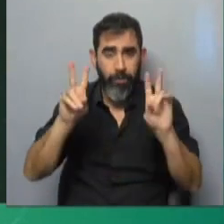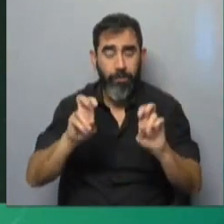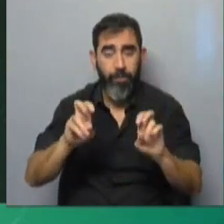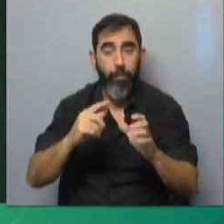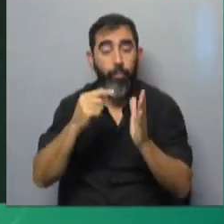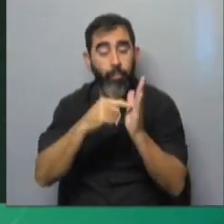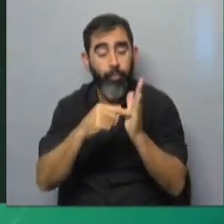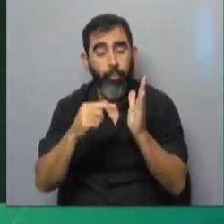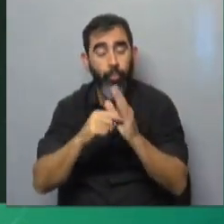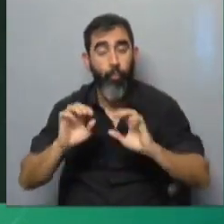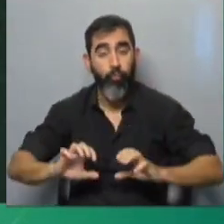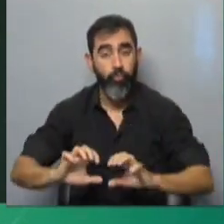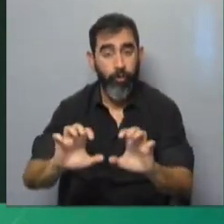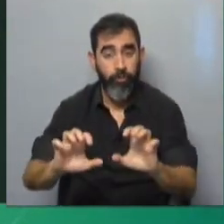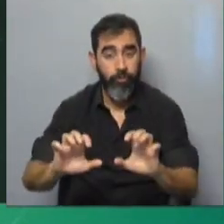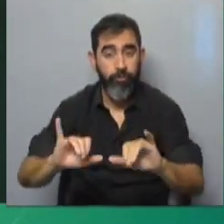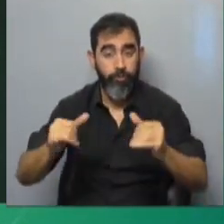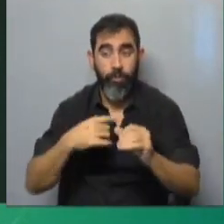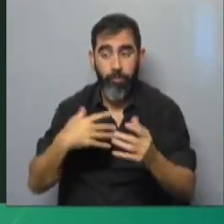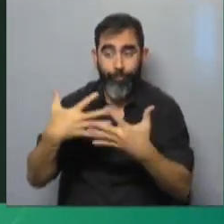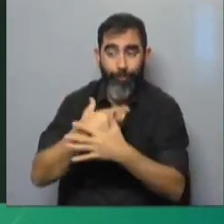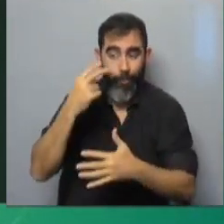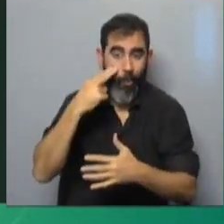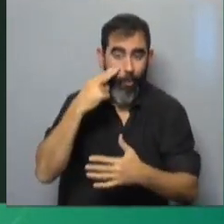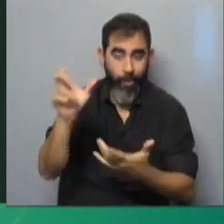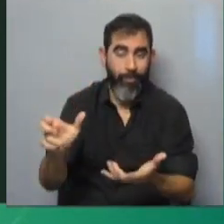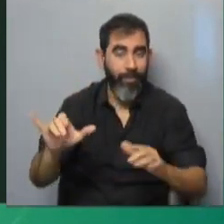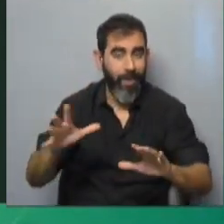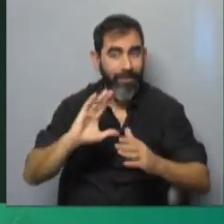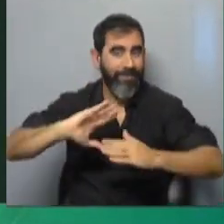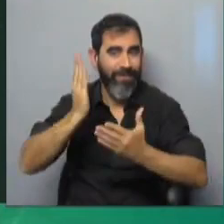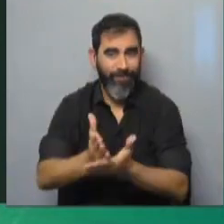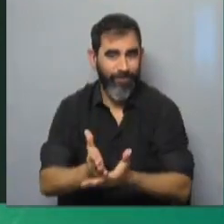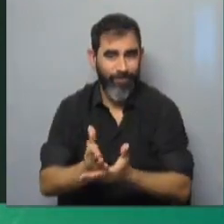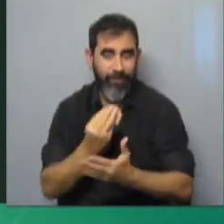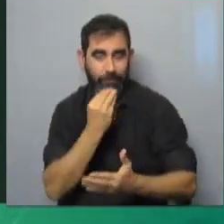puntaje en la carrera funcional, ya te estoy perjudicando. Eso ya es una sanción.